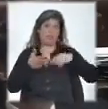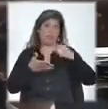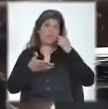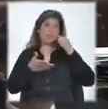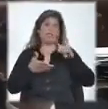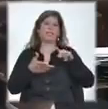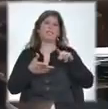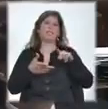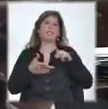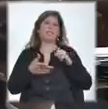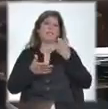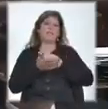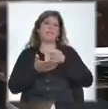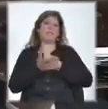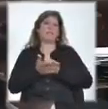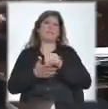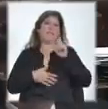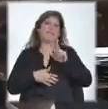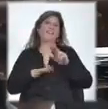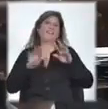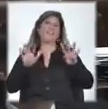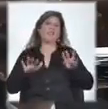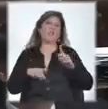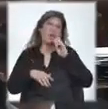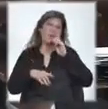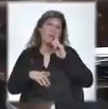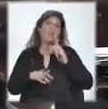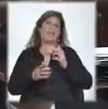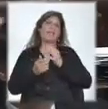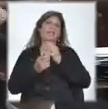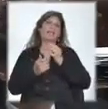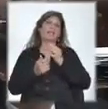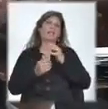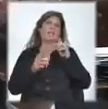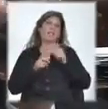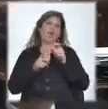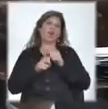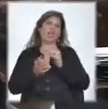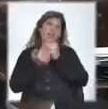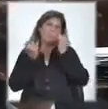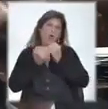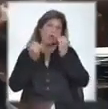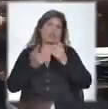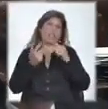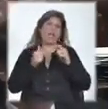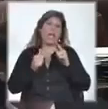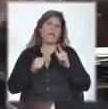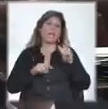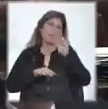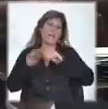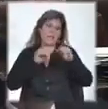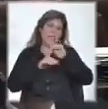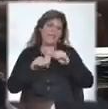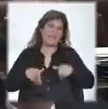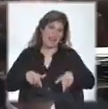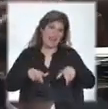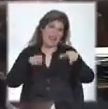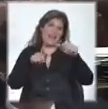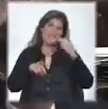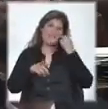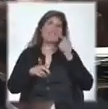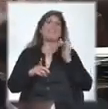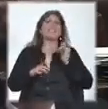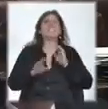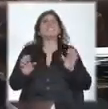le van a pagar 39.000 dólares por día para mantener la vía de UPM. Si es que se hace. Y si no se hace, le tendrán que pagar